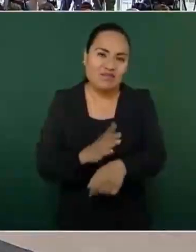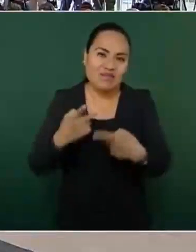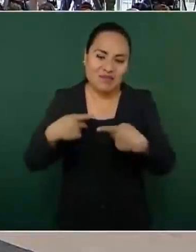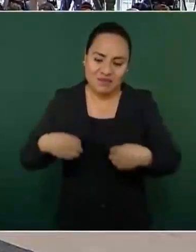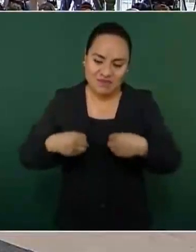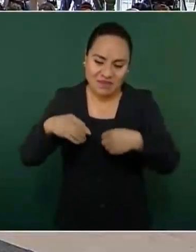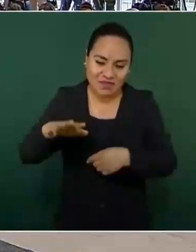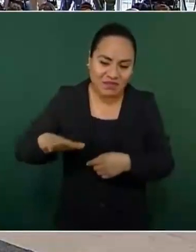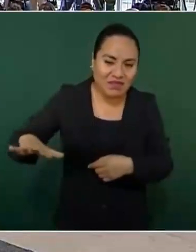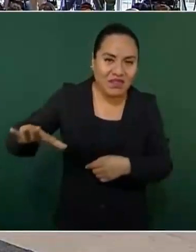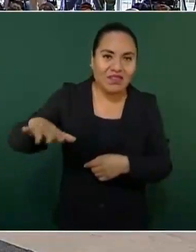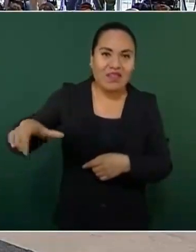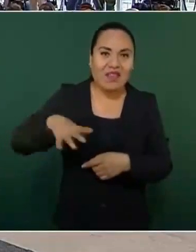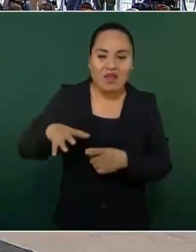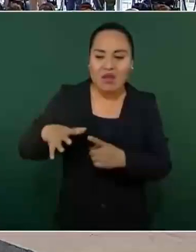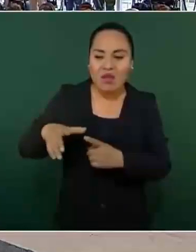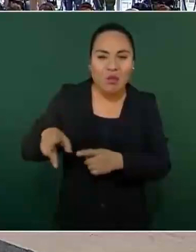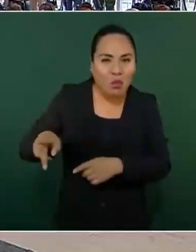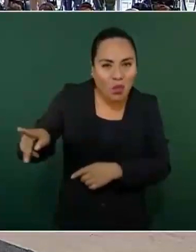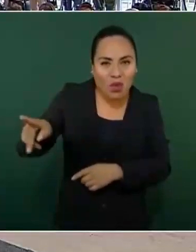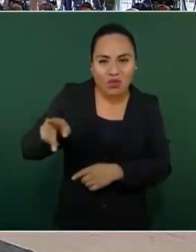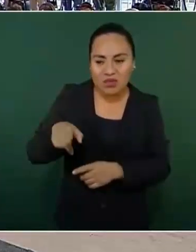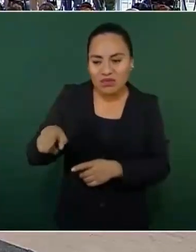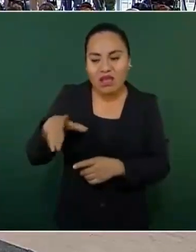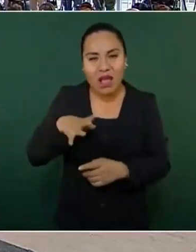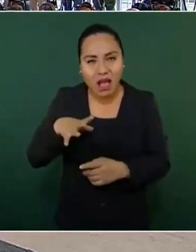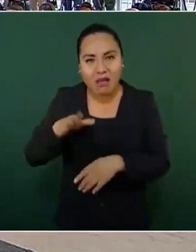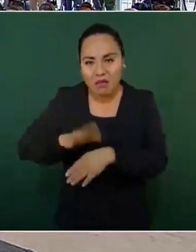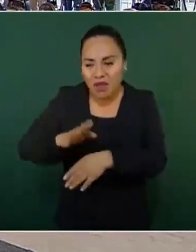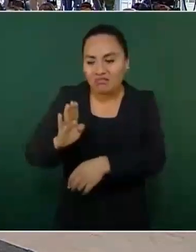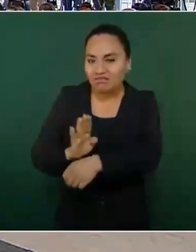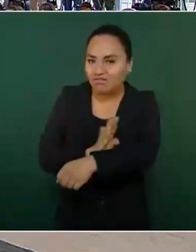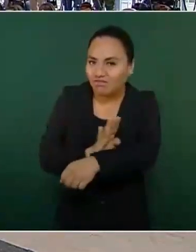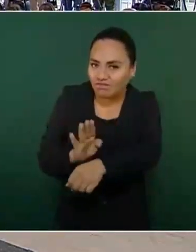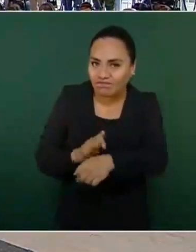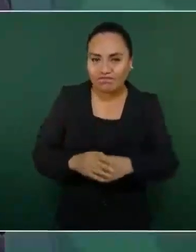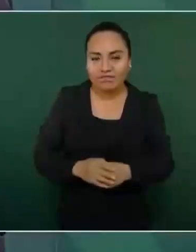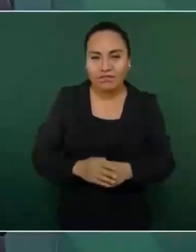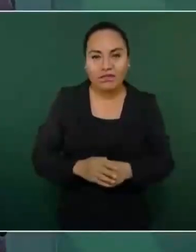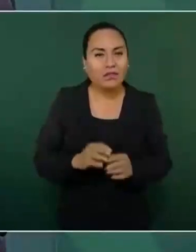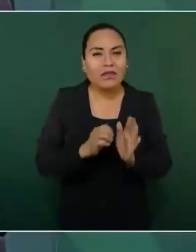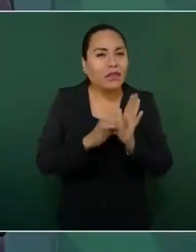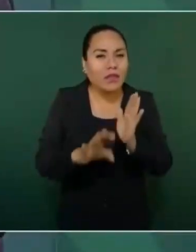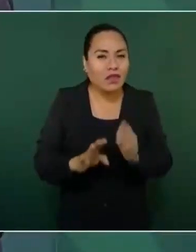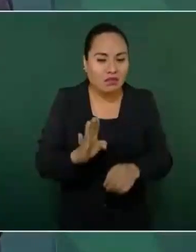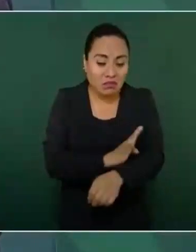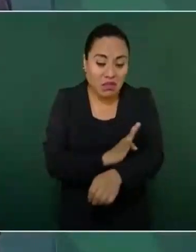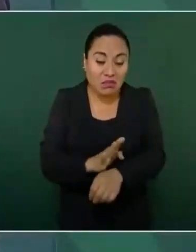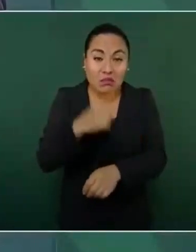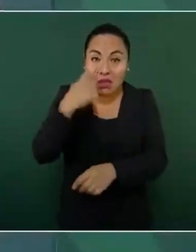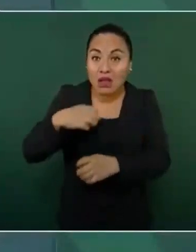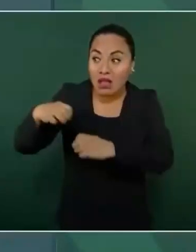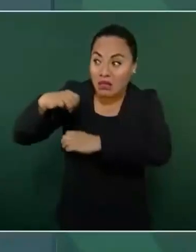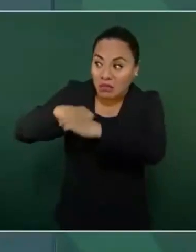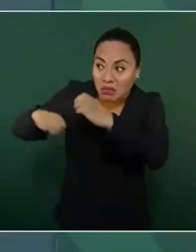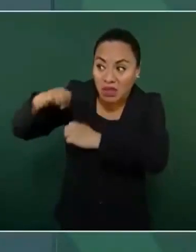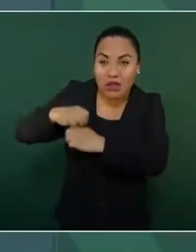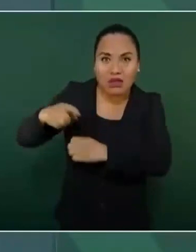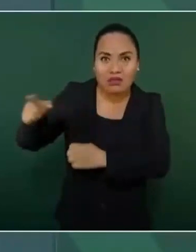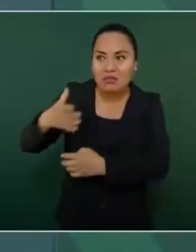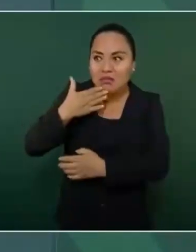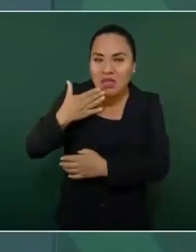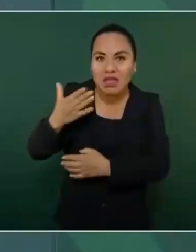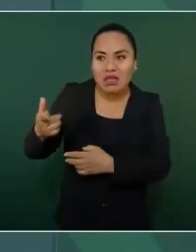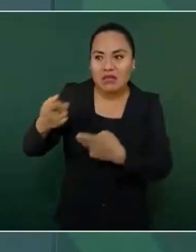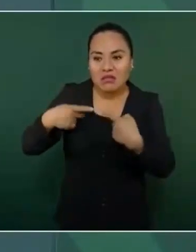para beneficio de empresas, para explotar a